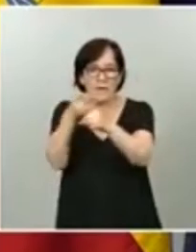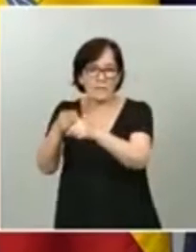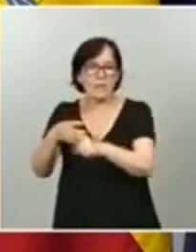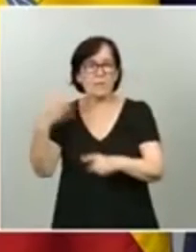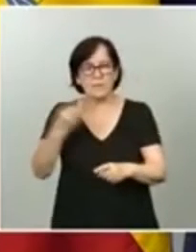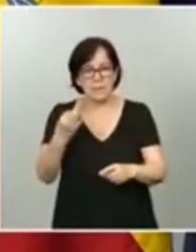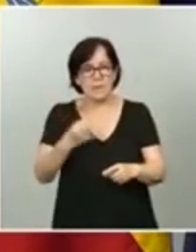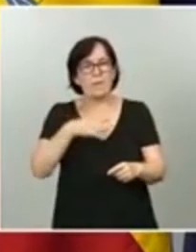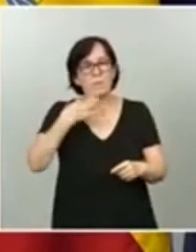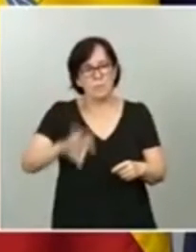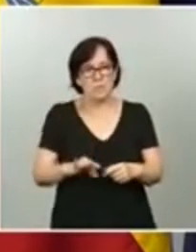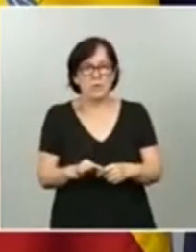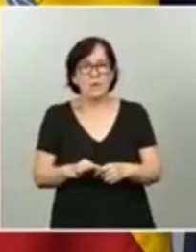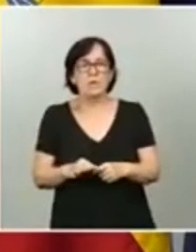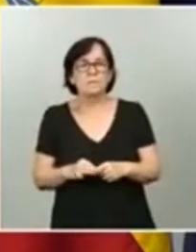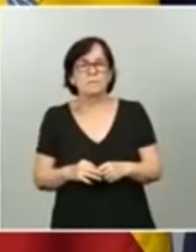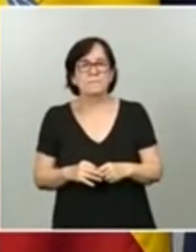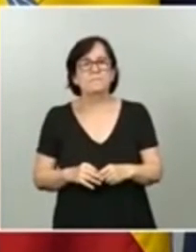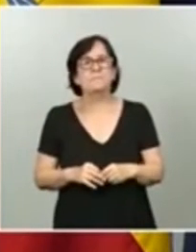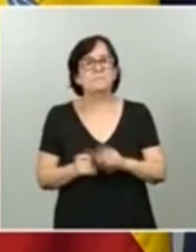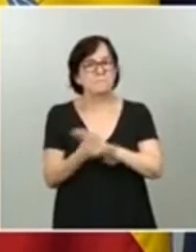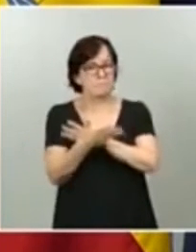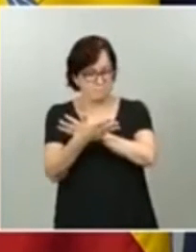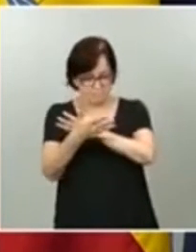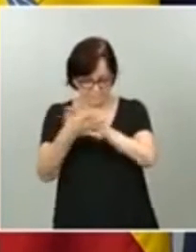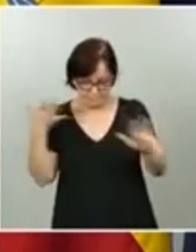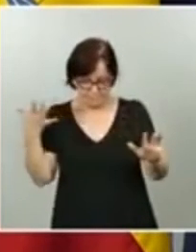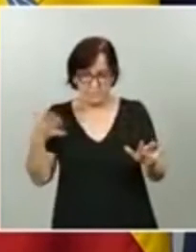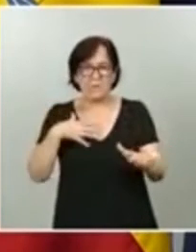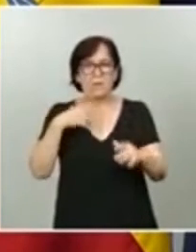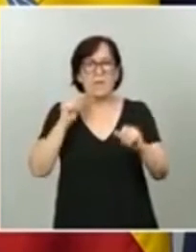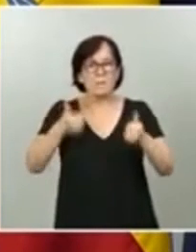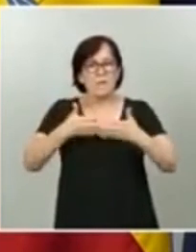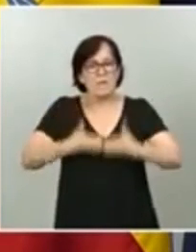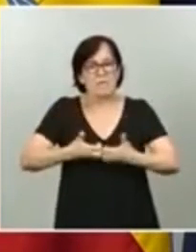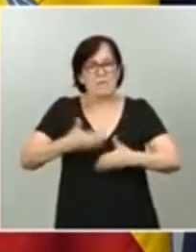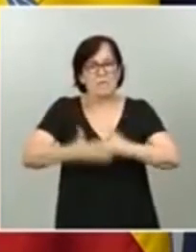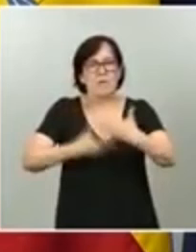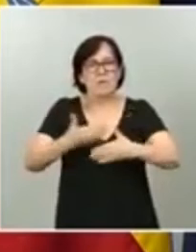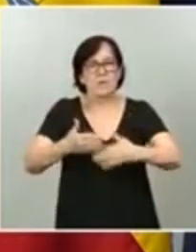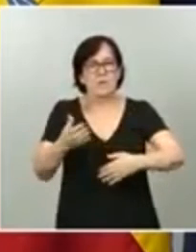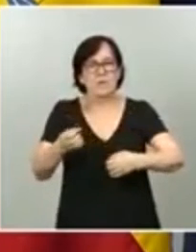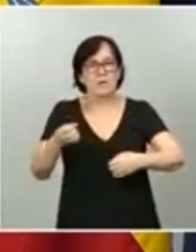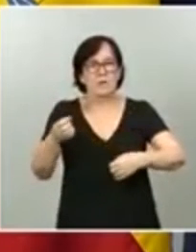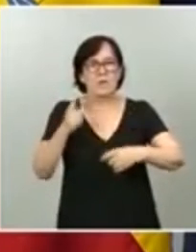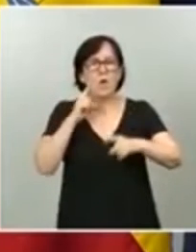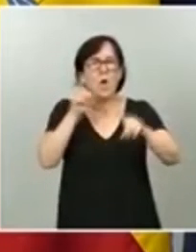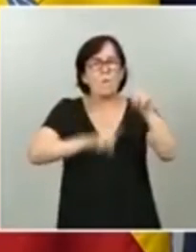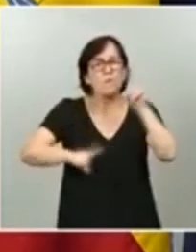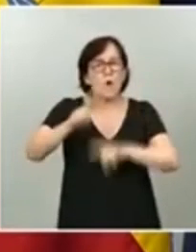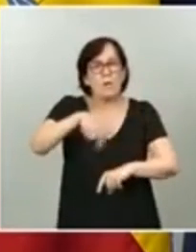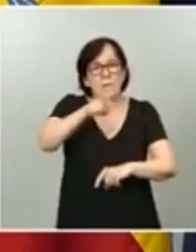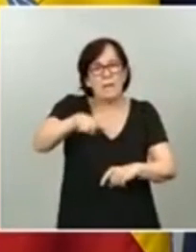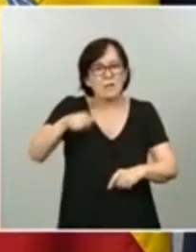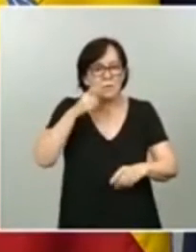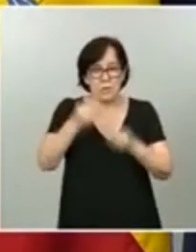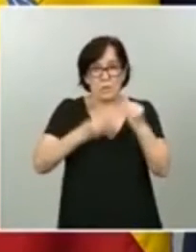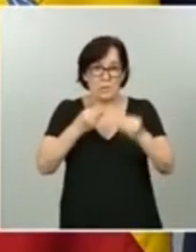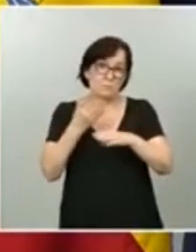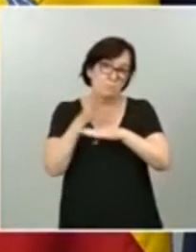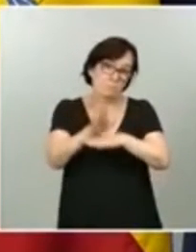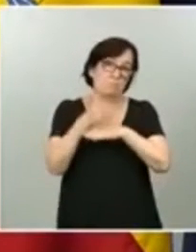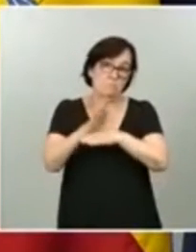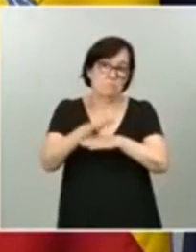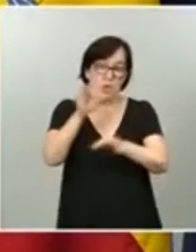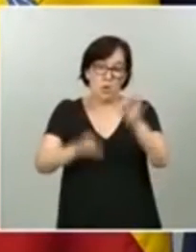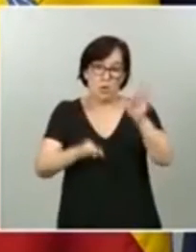posibilidad de acelerar y poner en marcha esos fondos, esos problemas humanos que se plantean ante la justicia. Porque la idea